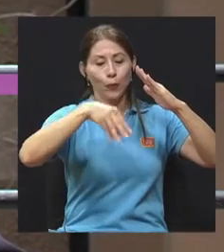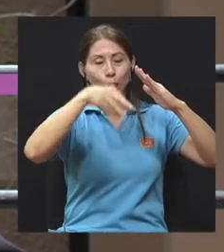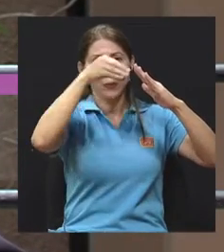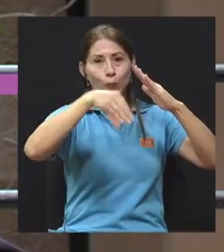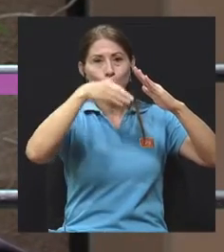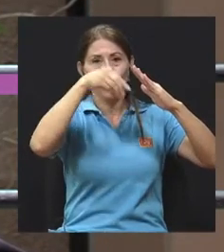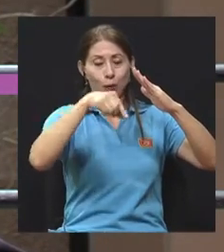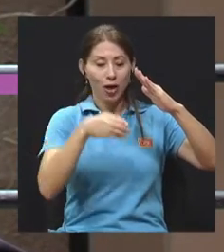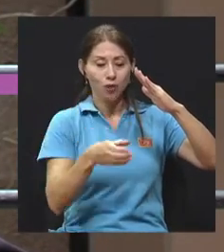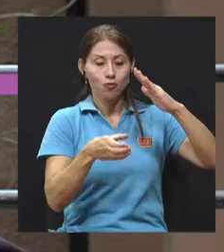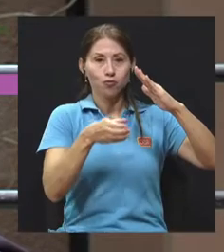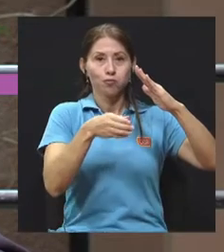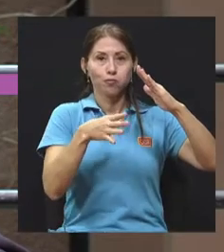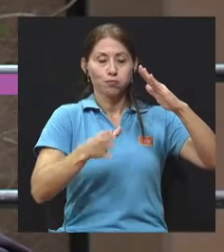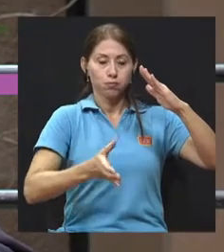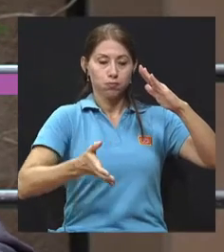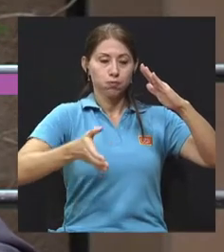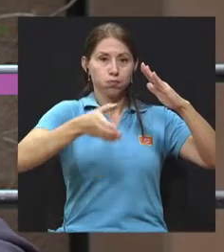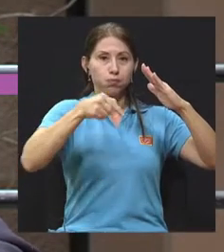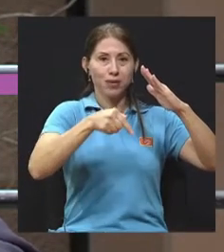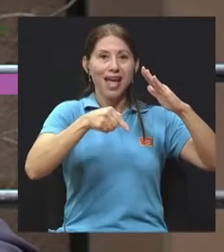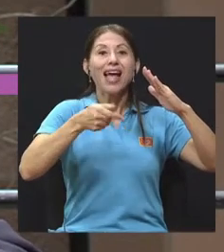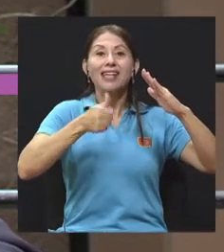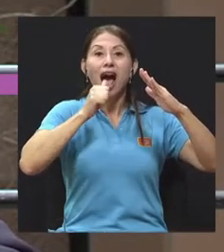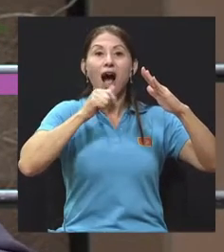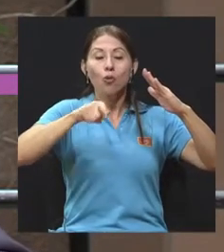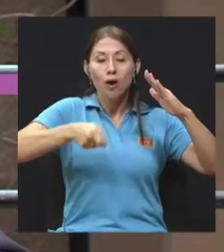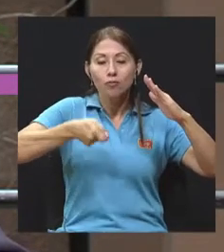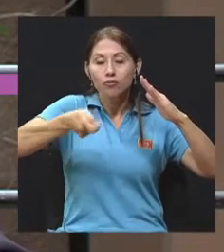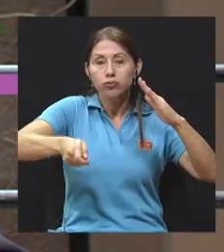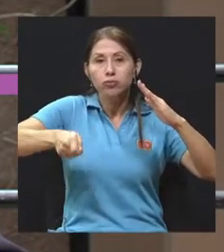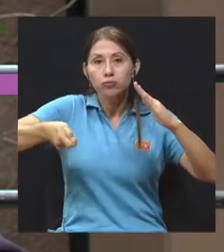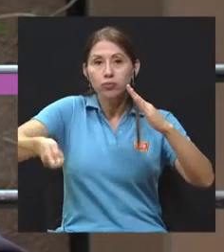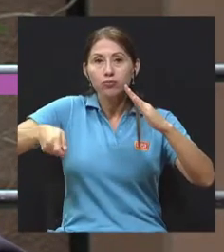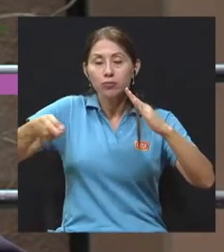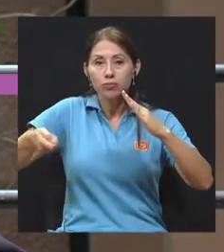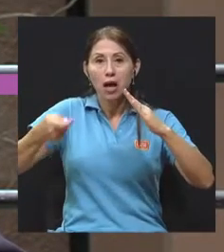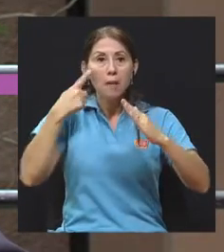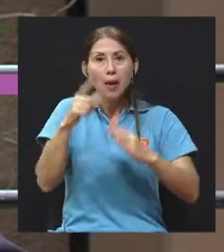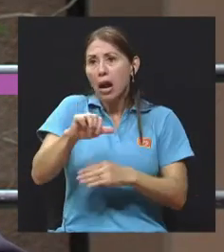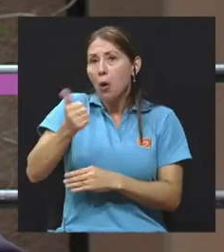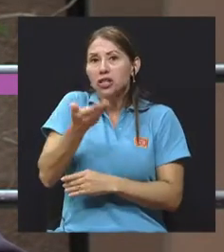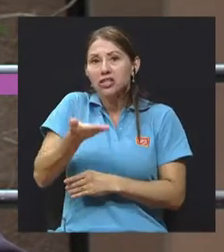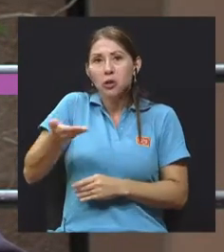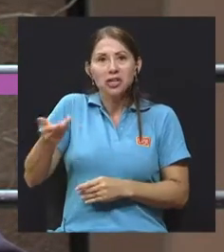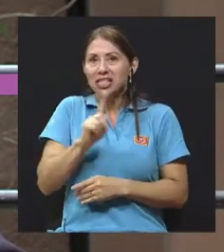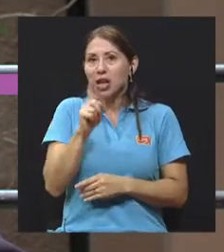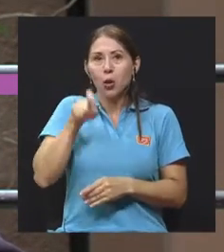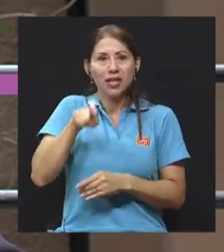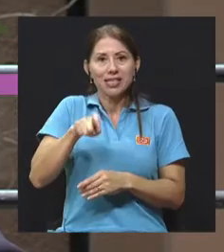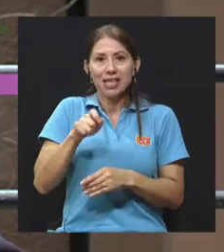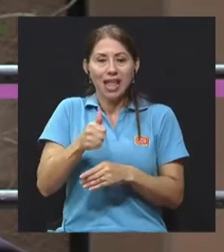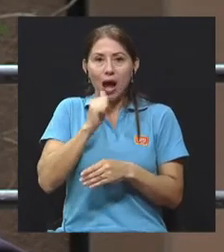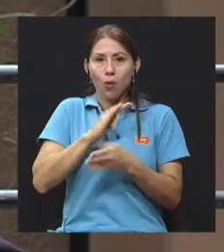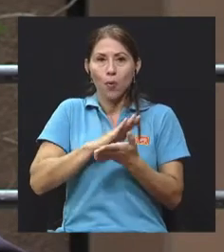pluvial, el agua llovida, para todos los usos que no se necesita agua potable, porque son muchos. Dicen que entre un 30 y un 40%